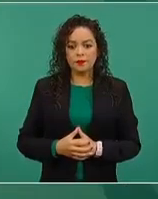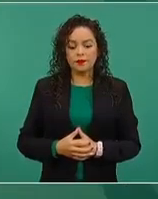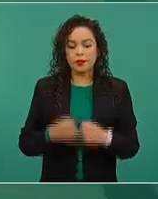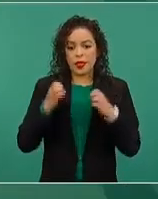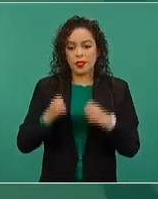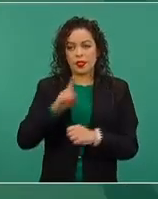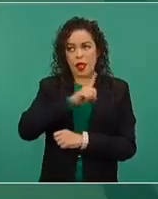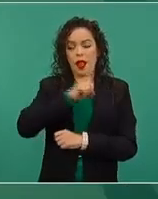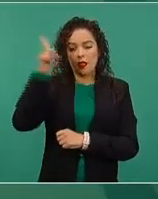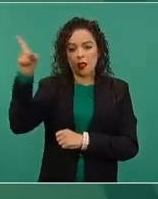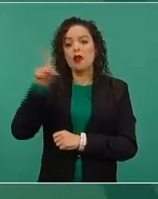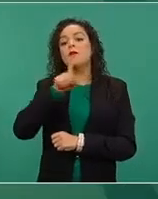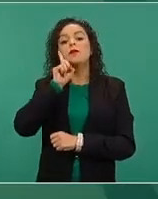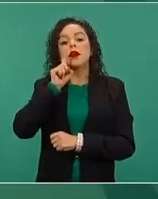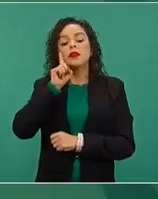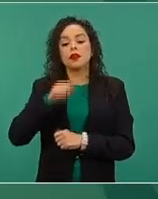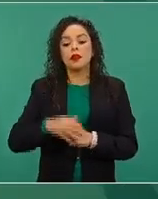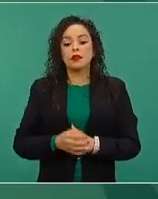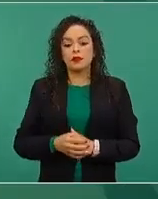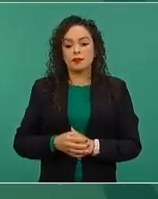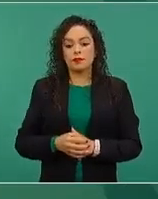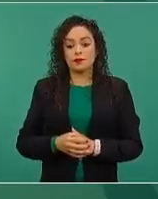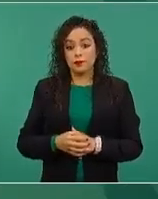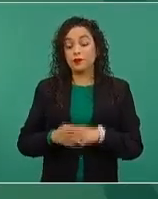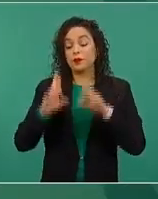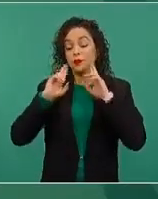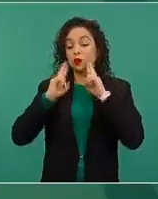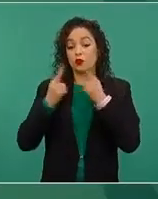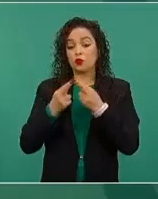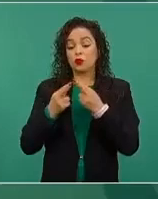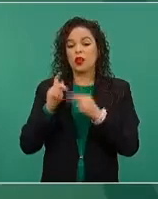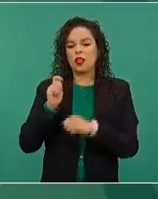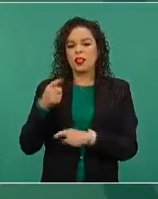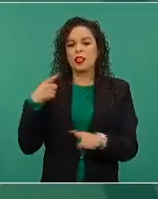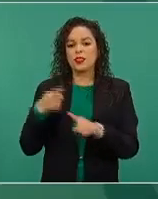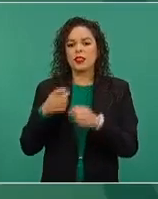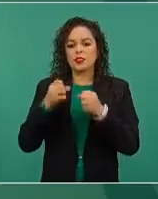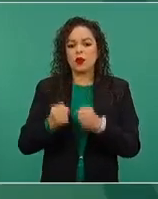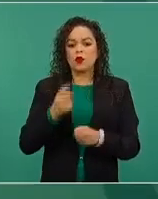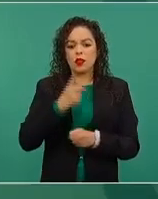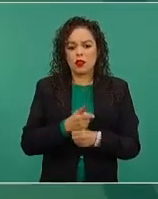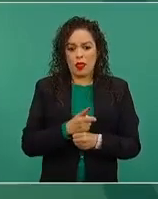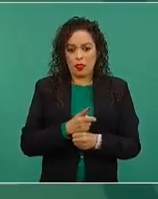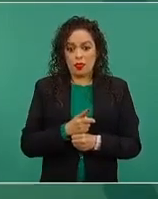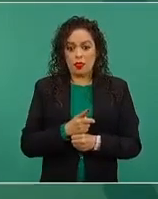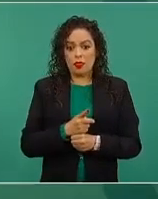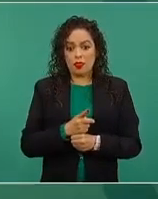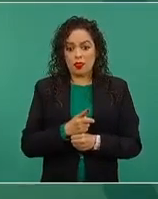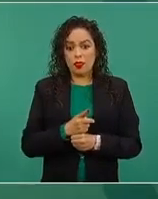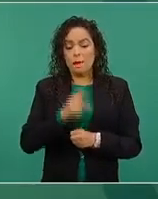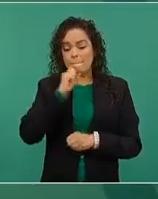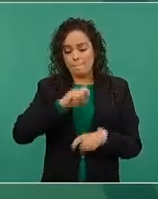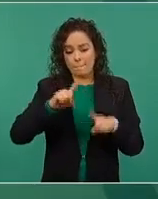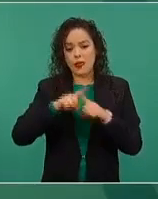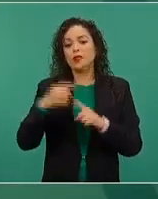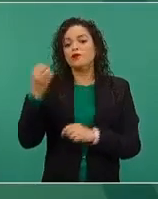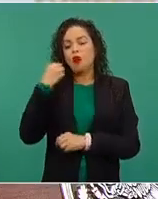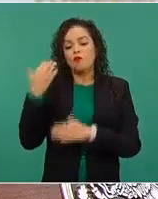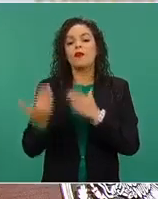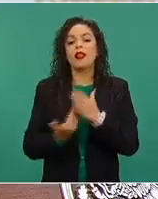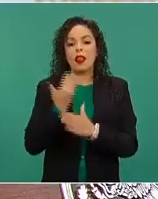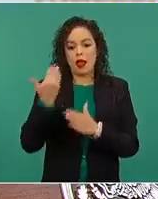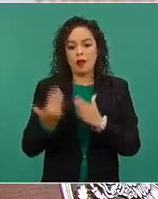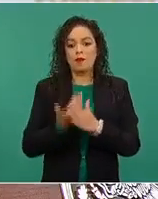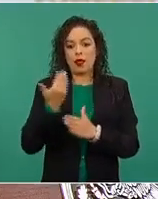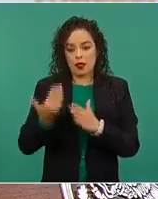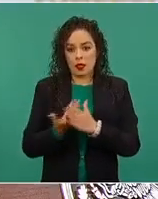la reunión de seguridad y también la conferencia. El